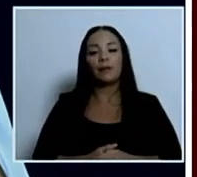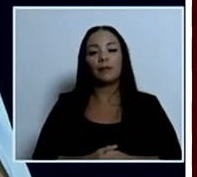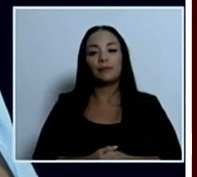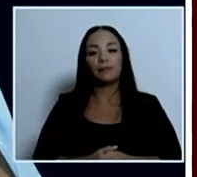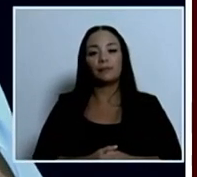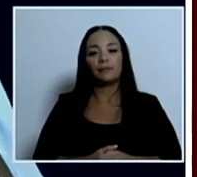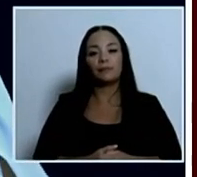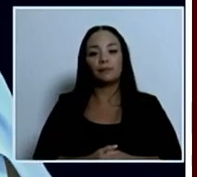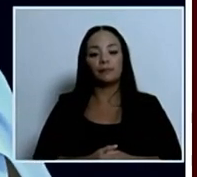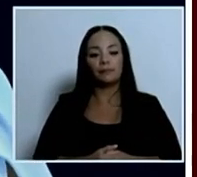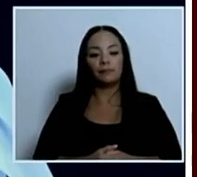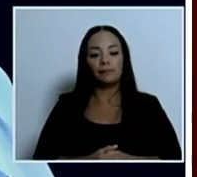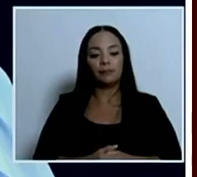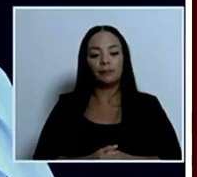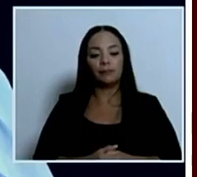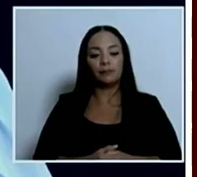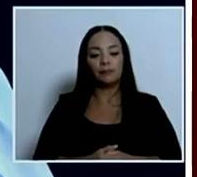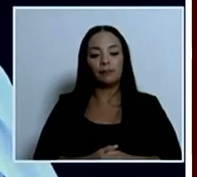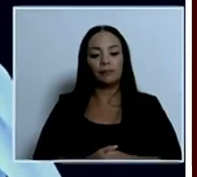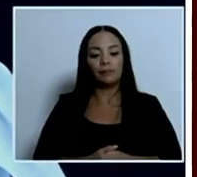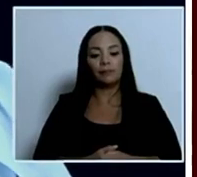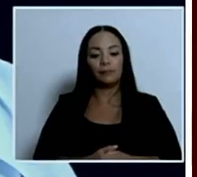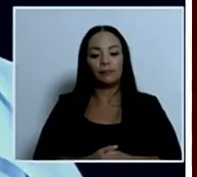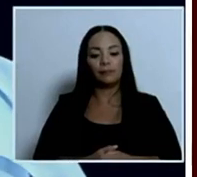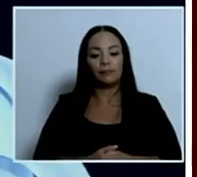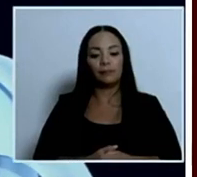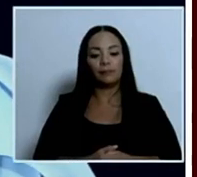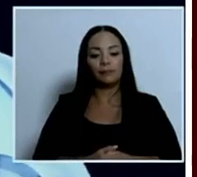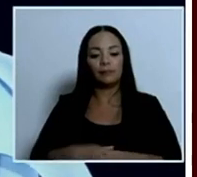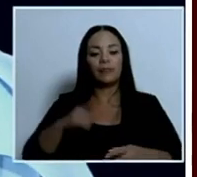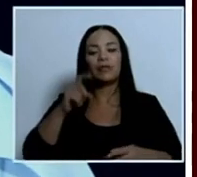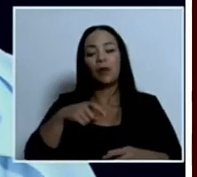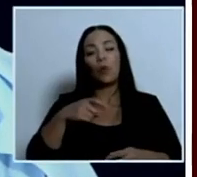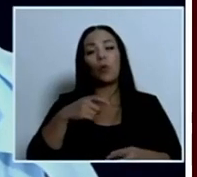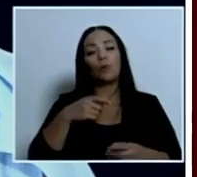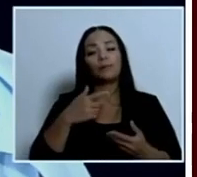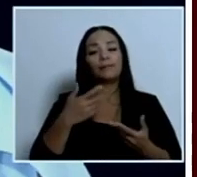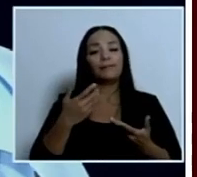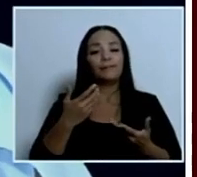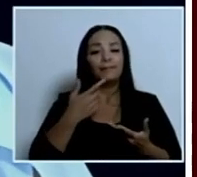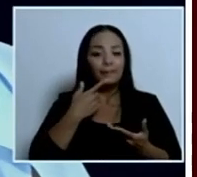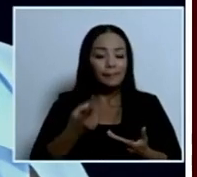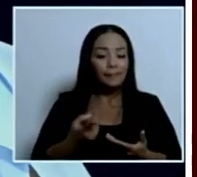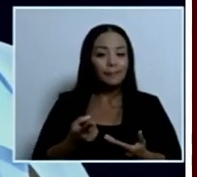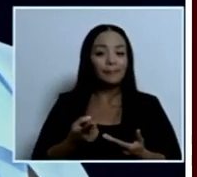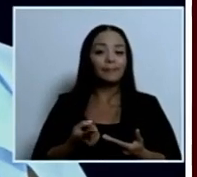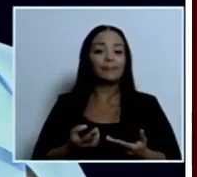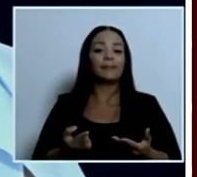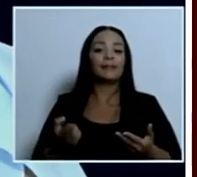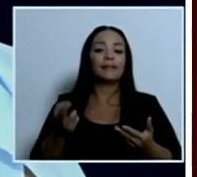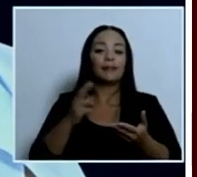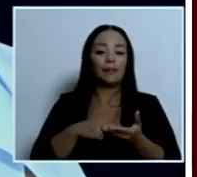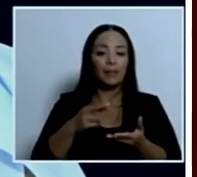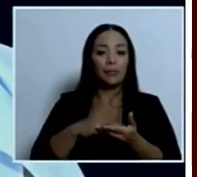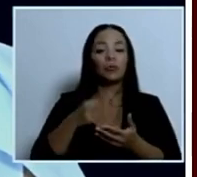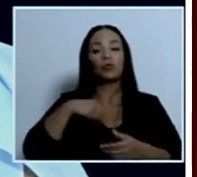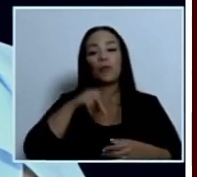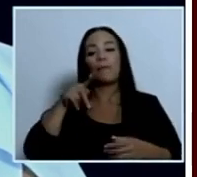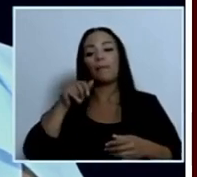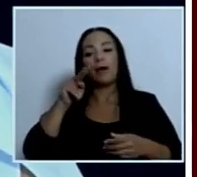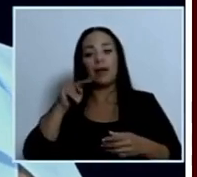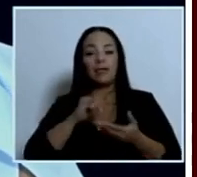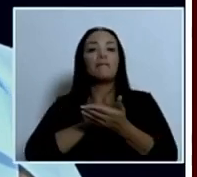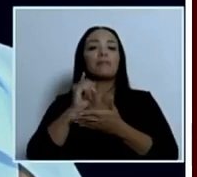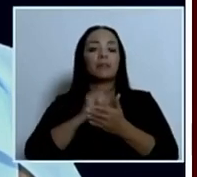si tengo que repetir, en el Patronato estamos investigando cómo